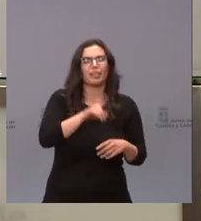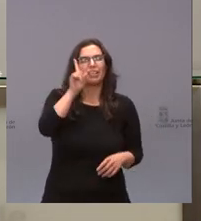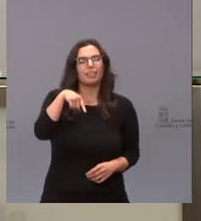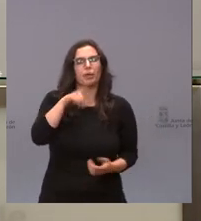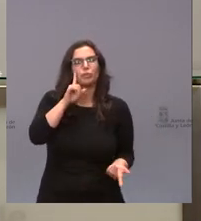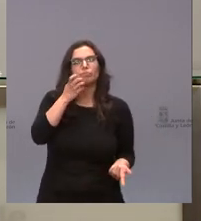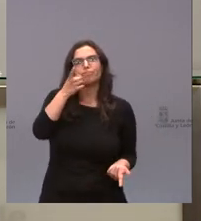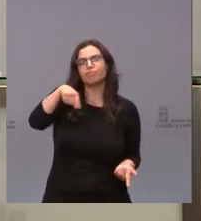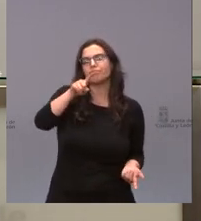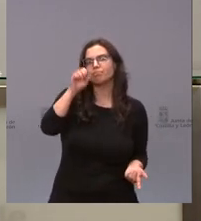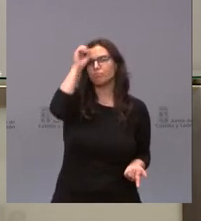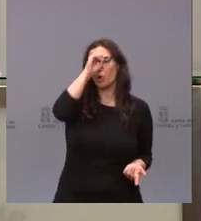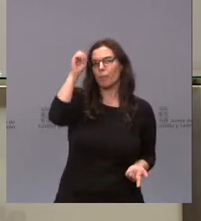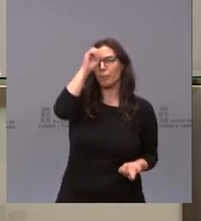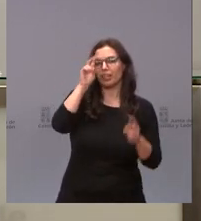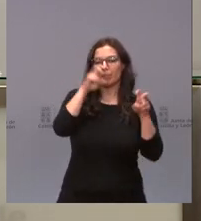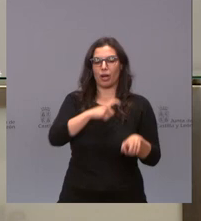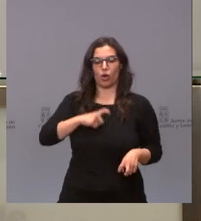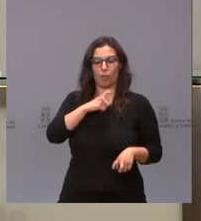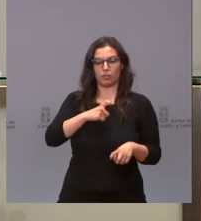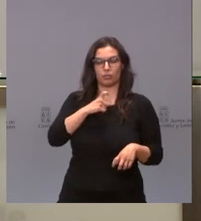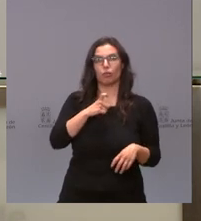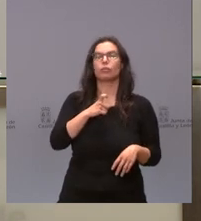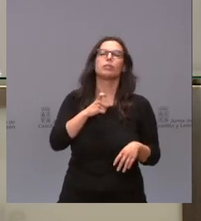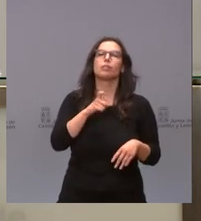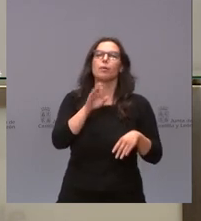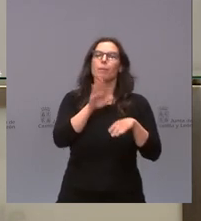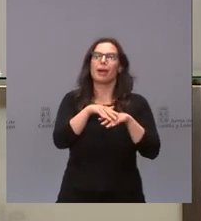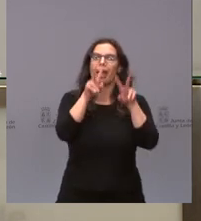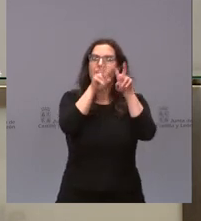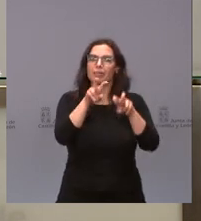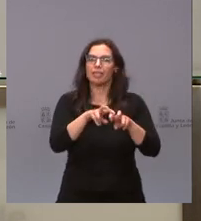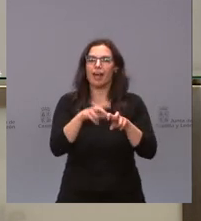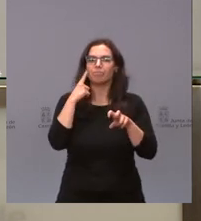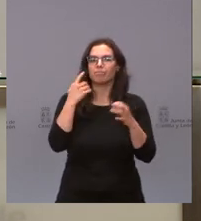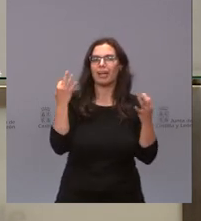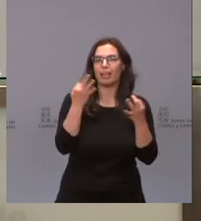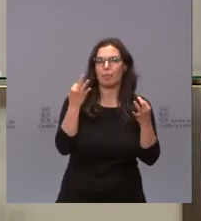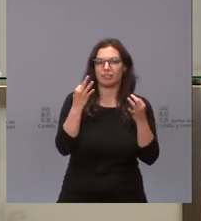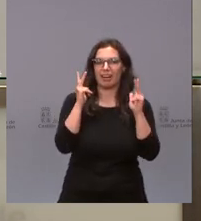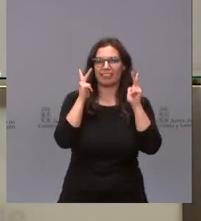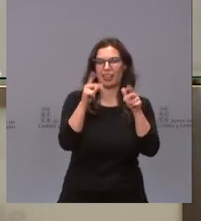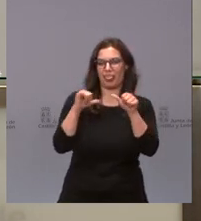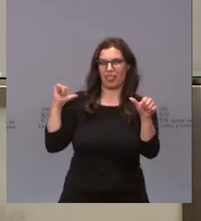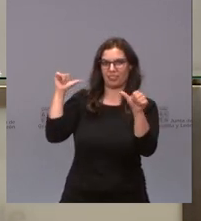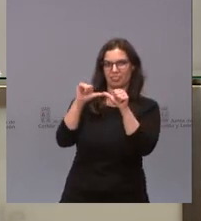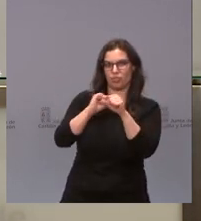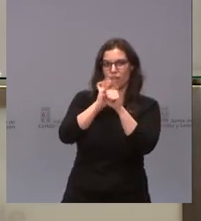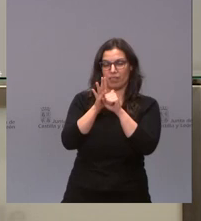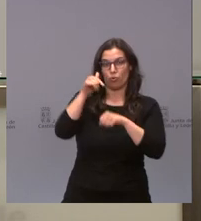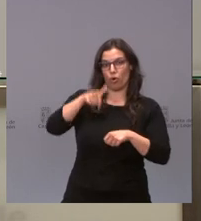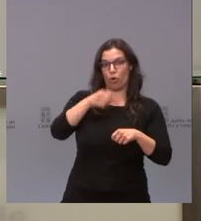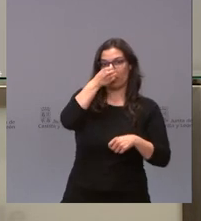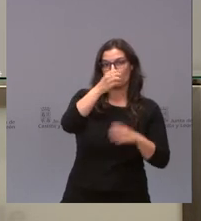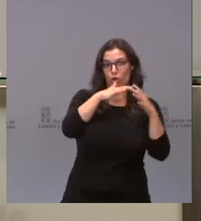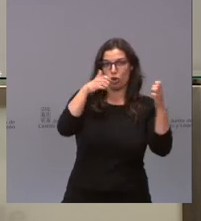la comisión para la investigación de lo que sucedió en las residencias que ha presentado el PSOE y la solicitud hoy en las Cortes. Y una